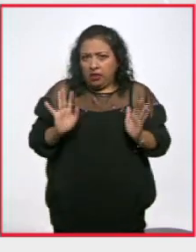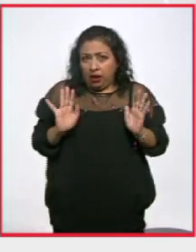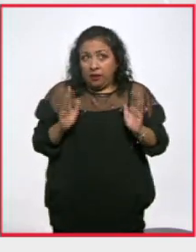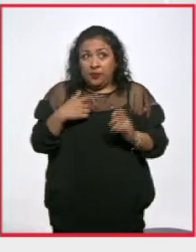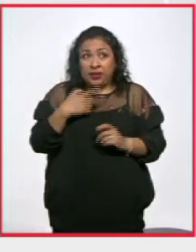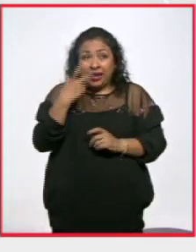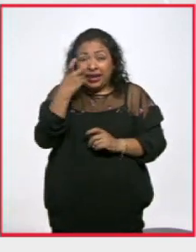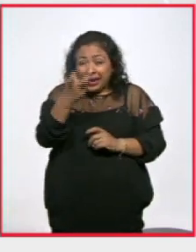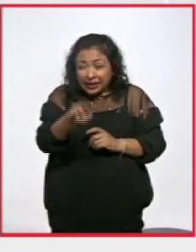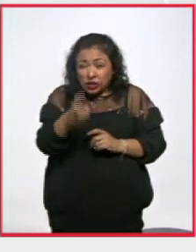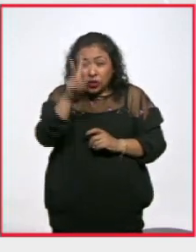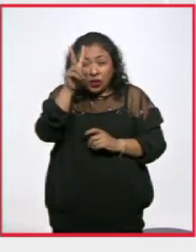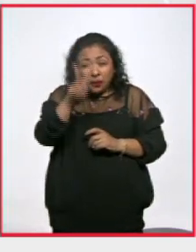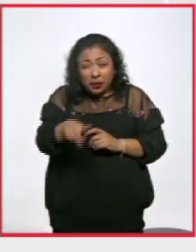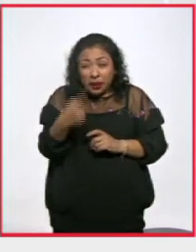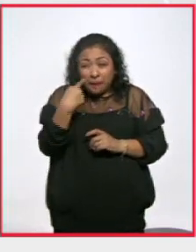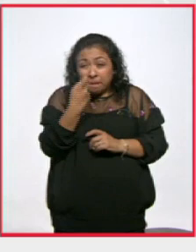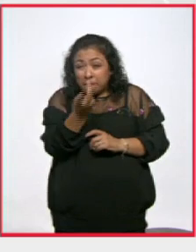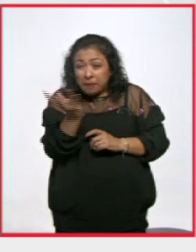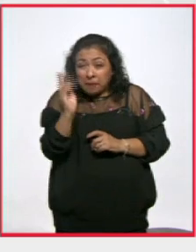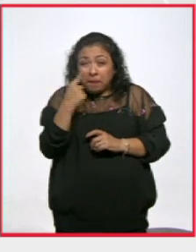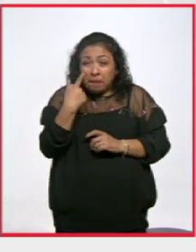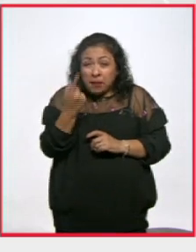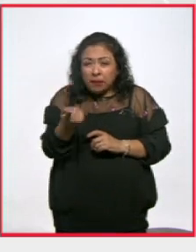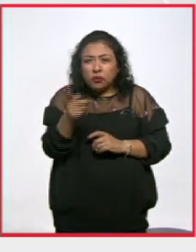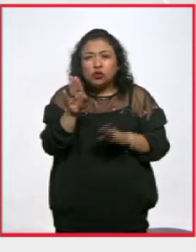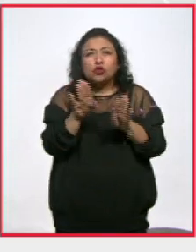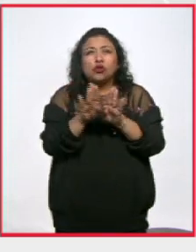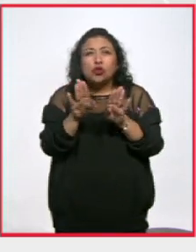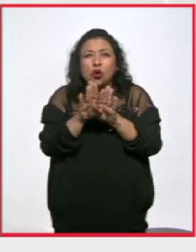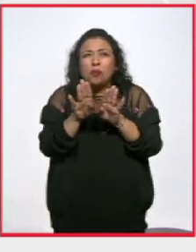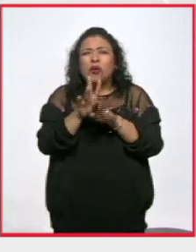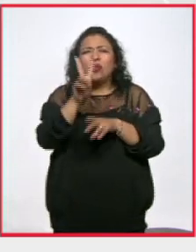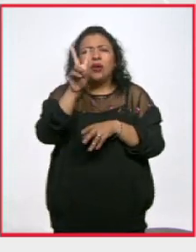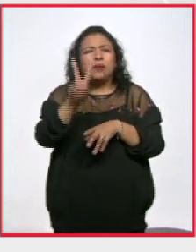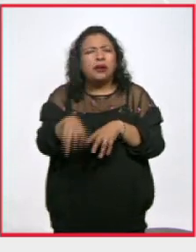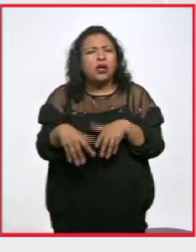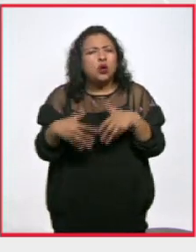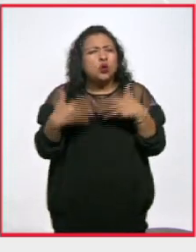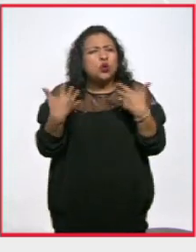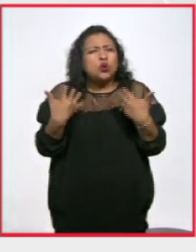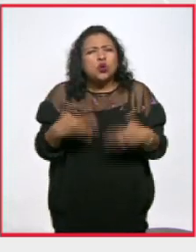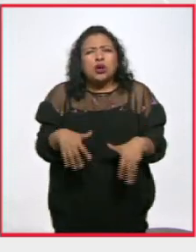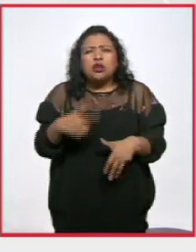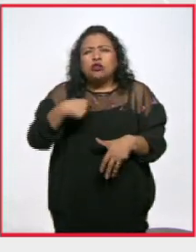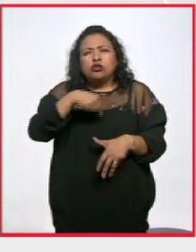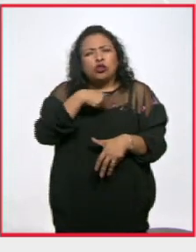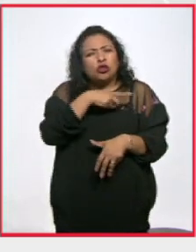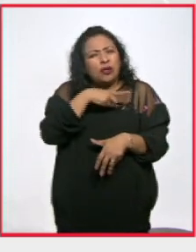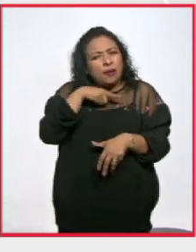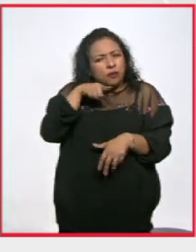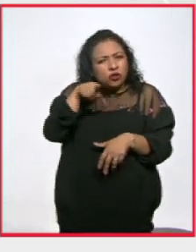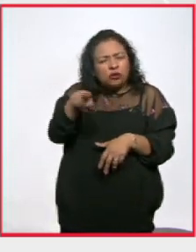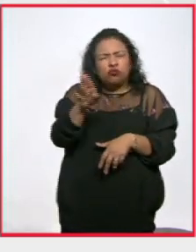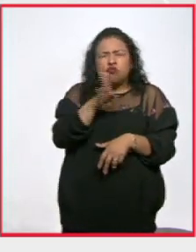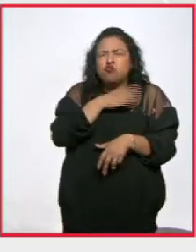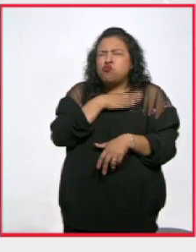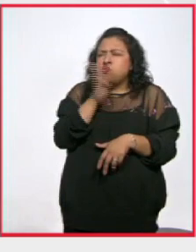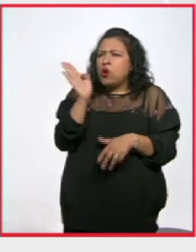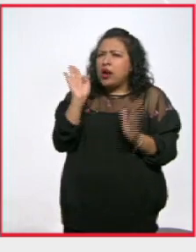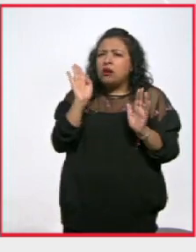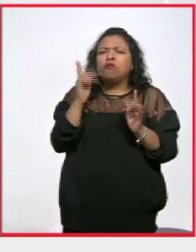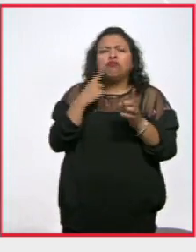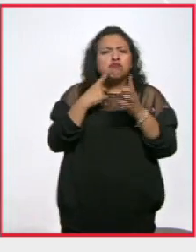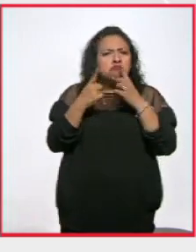Ese es un acto más de la cuenta enorme que les debemos por su generosidad, de siquiera seguir